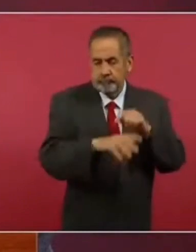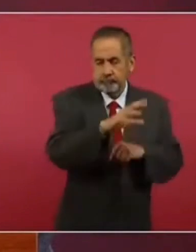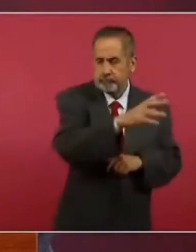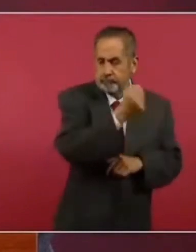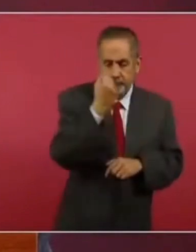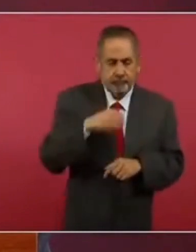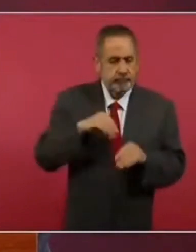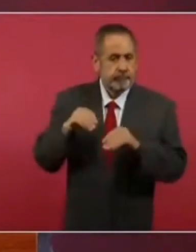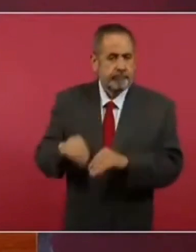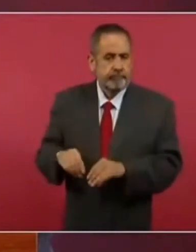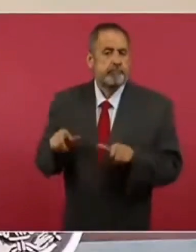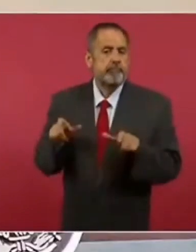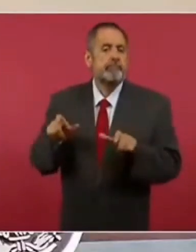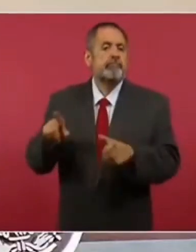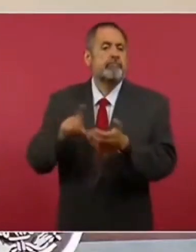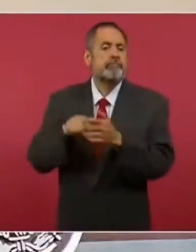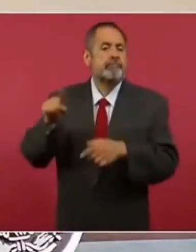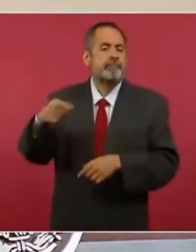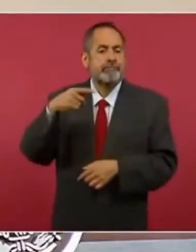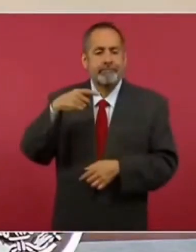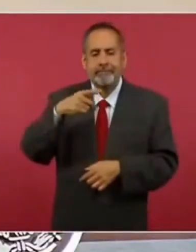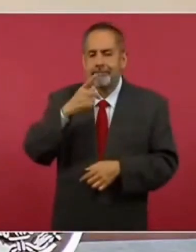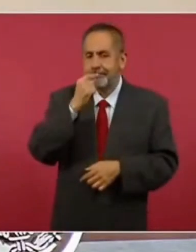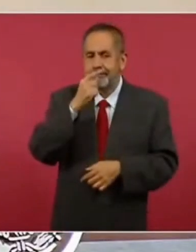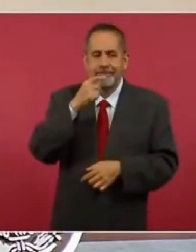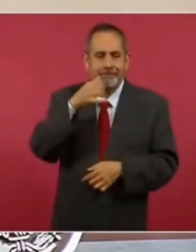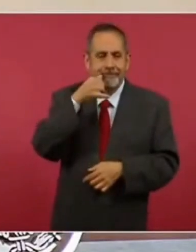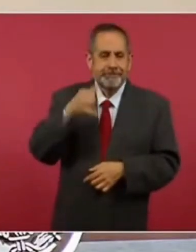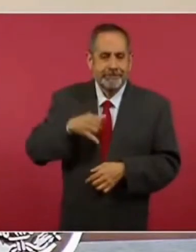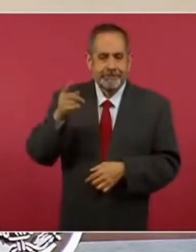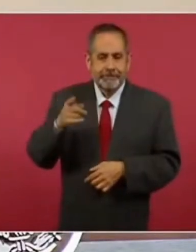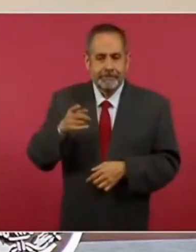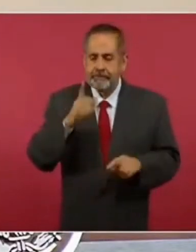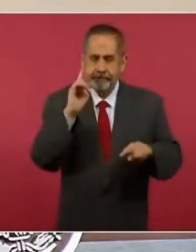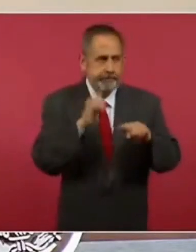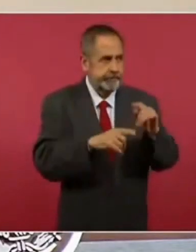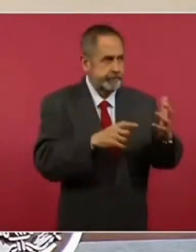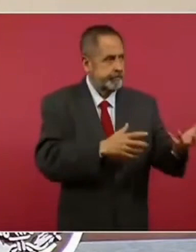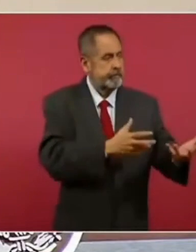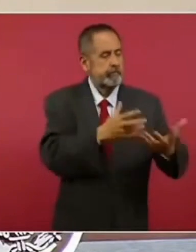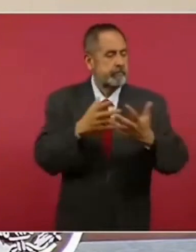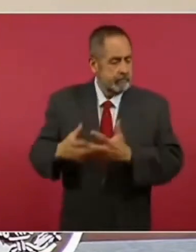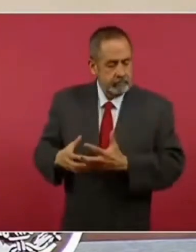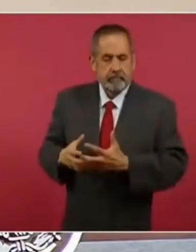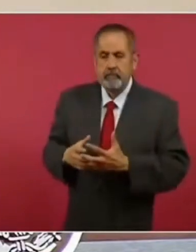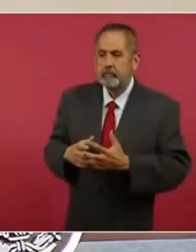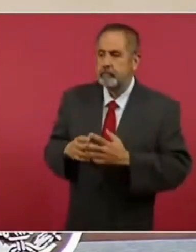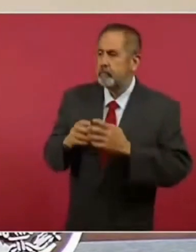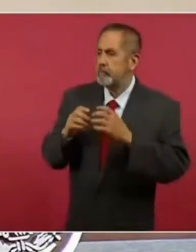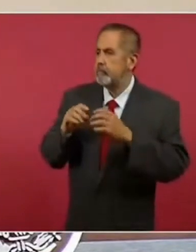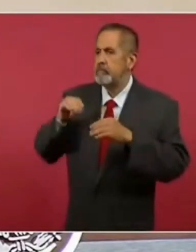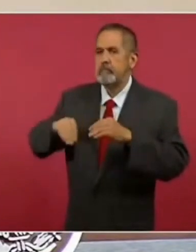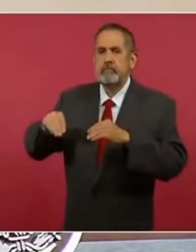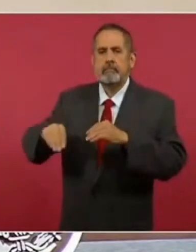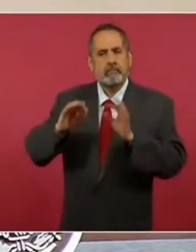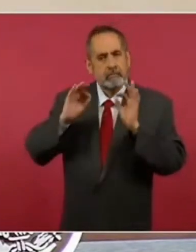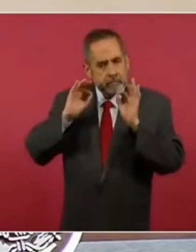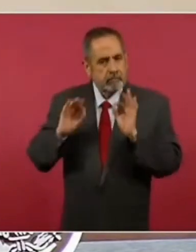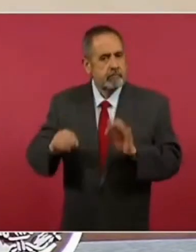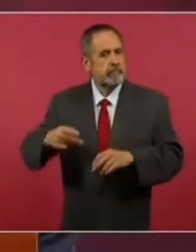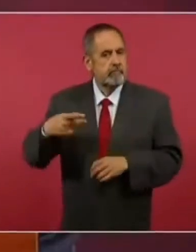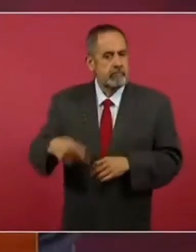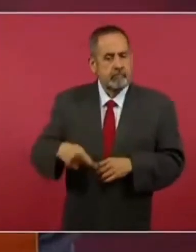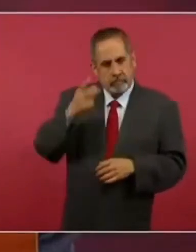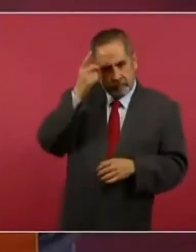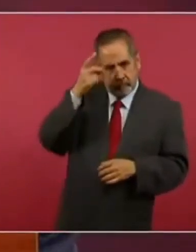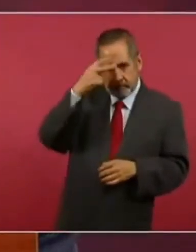por el arma de Carabinieri. Y se hizo una exposición muy destacada, donde